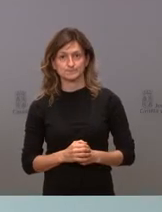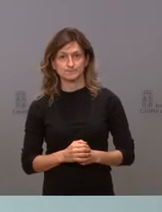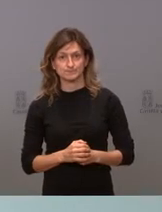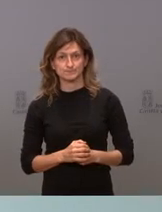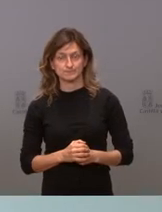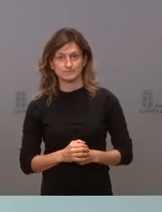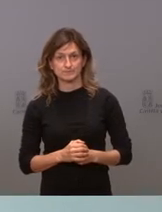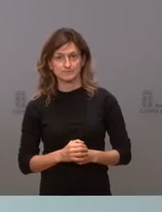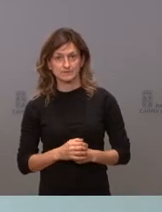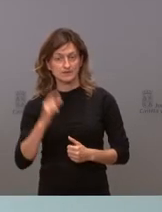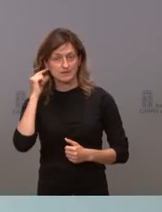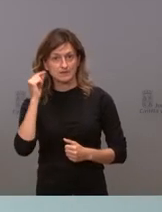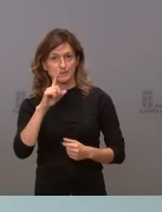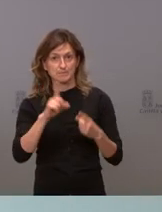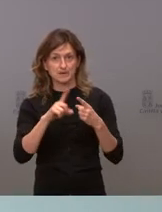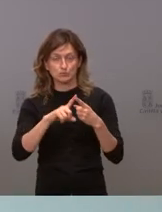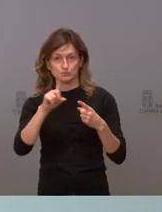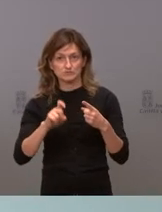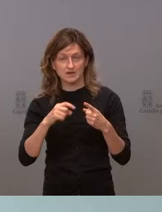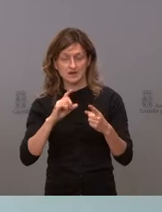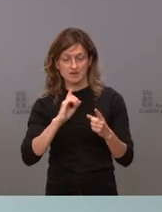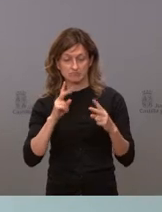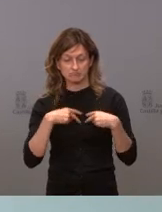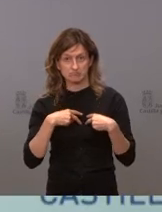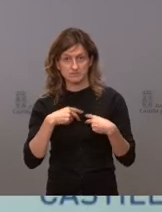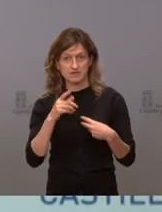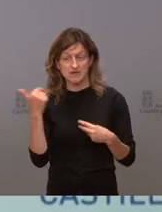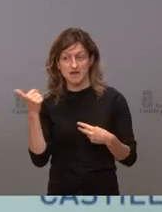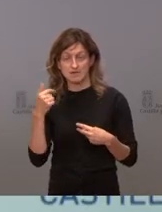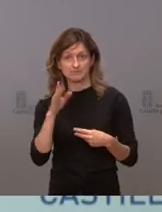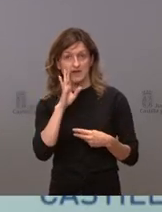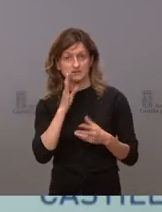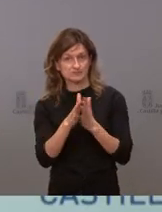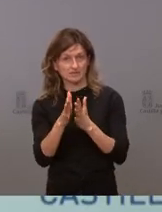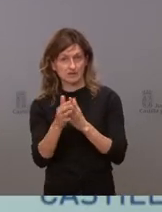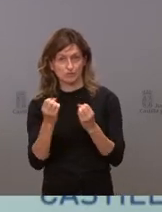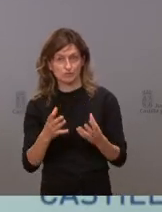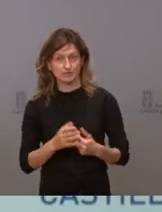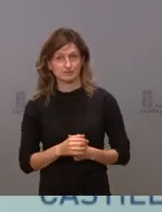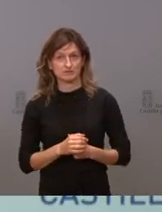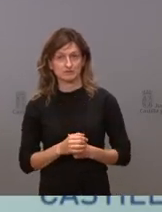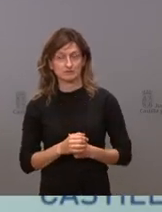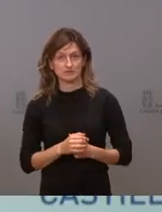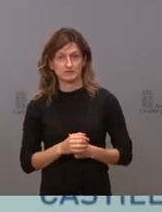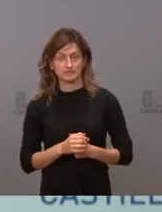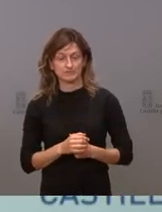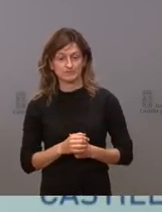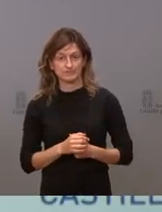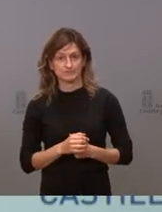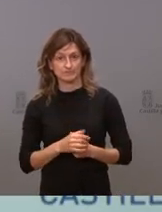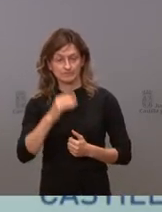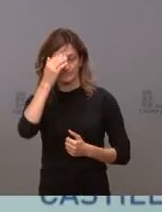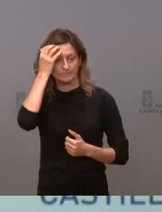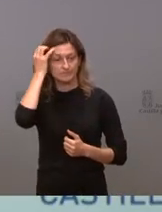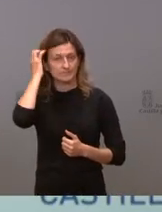Bien, sobre la primera pregunta, hacemos autocrítica, yo creo que lo ha explicado muy bien el presidente. Y una de las cosas que estoy